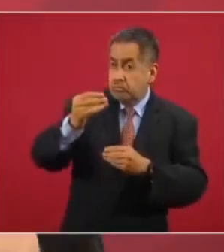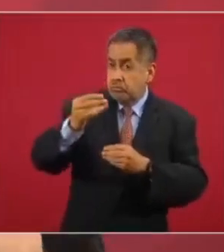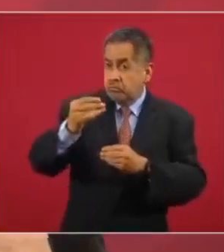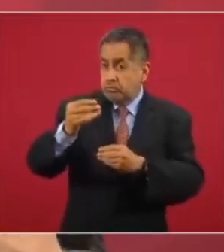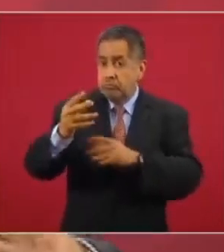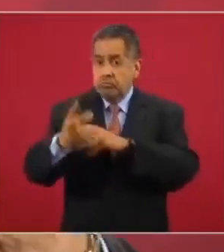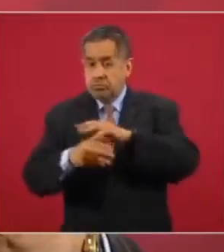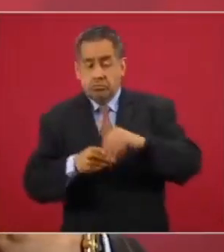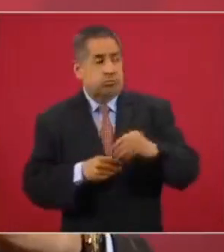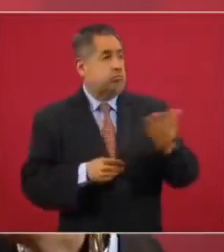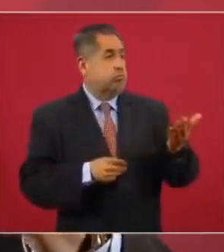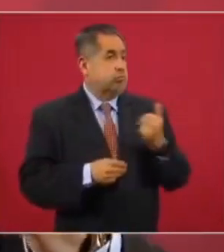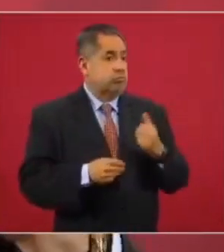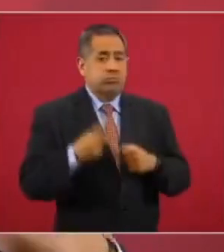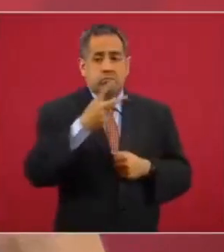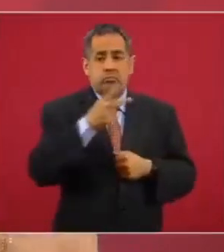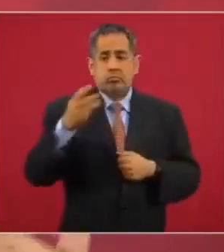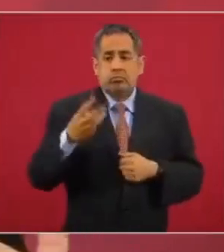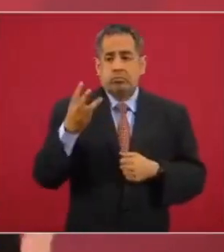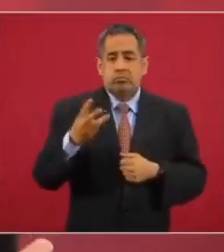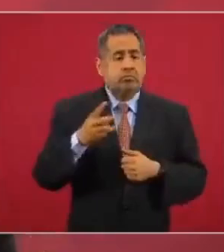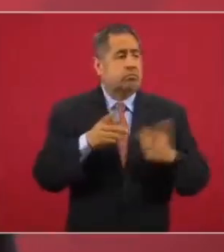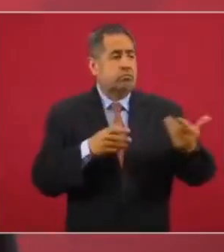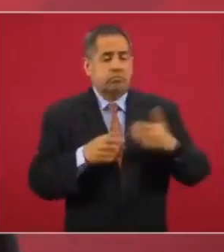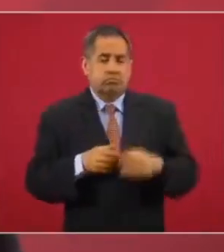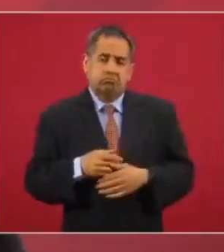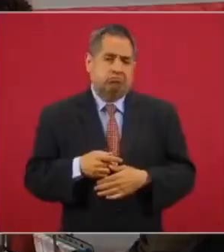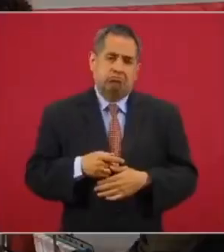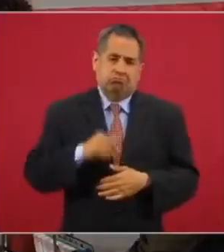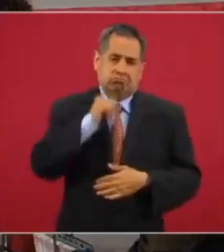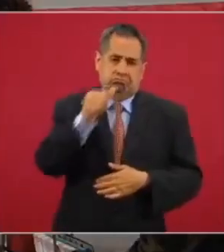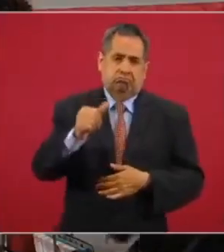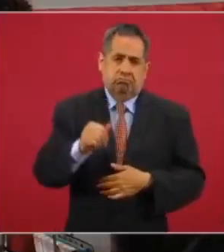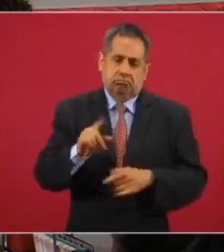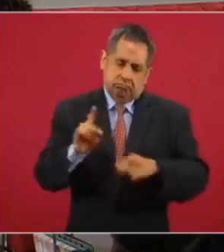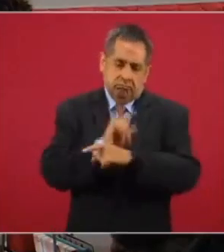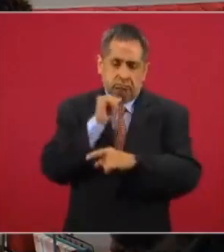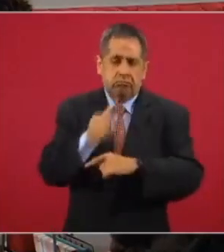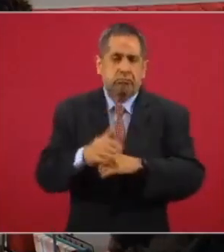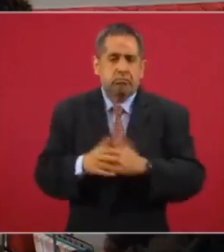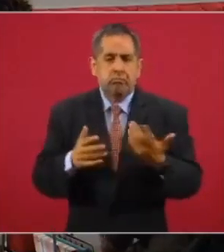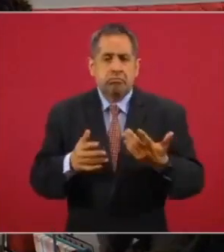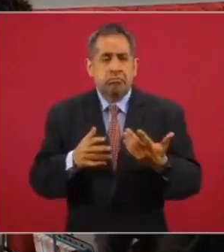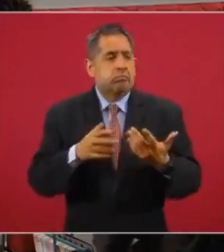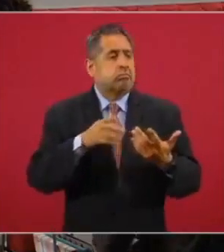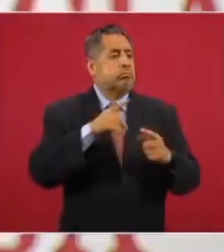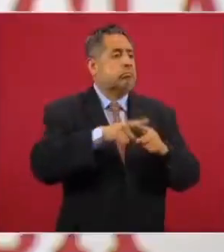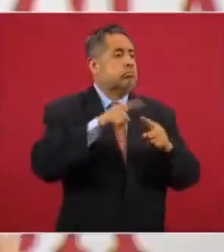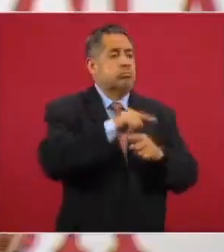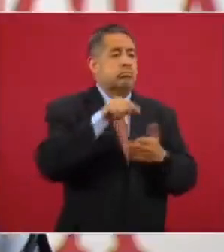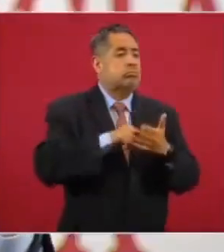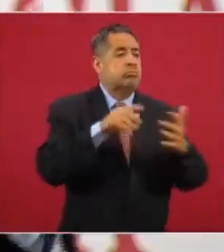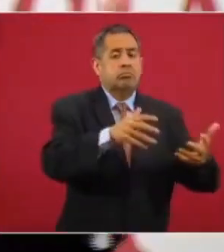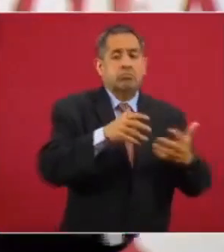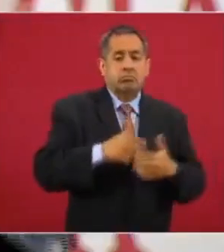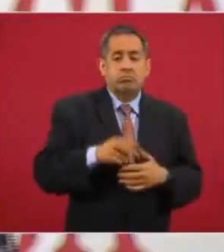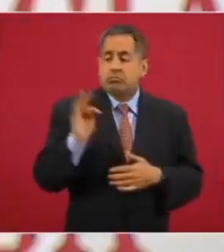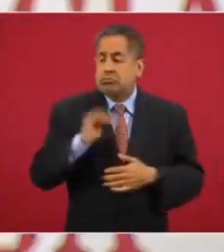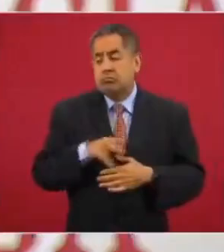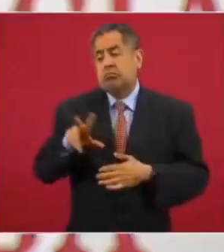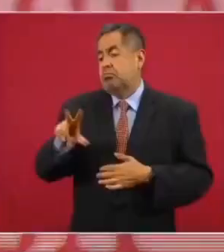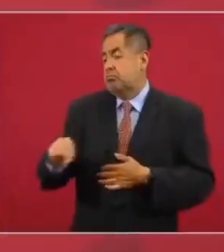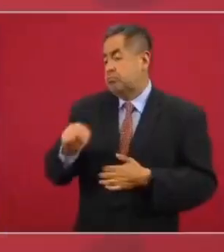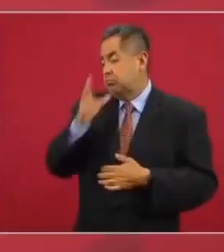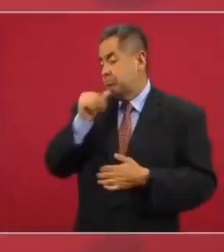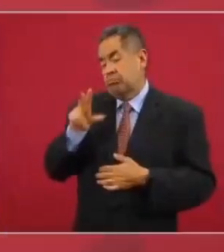decir oye, las dos terceras partes de agua que nos corresponden a nosotros, incluyendo grandes centros urbanos, nos digan ellos que